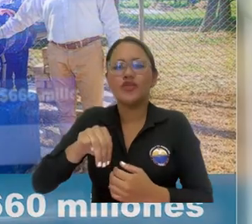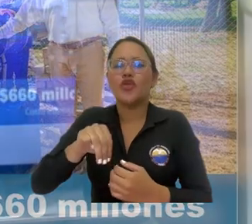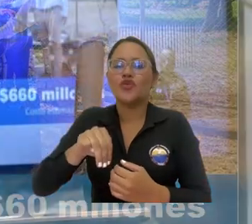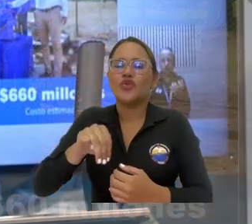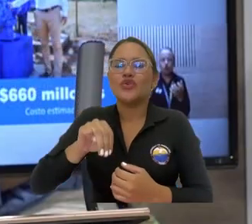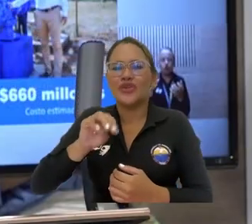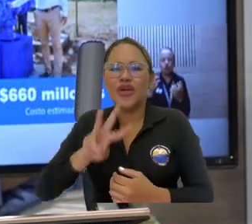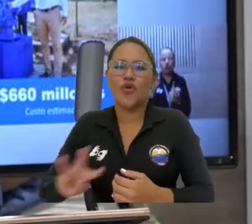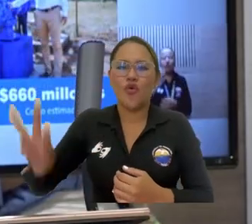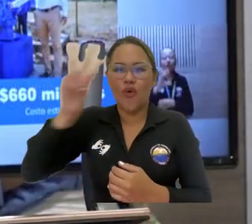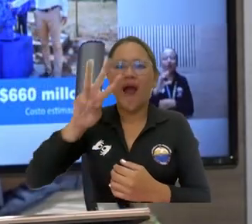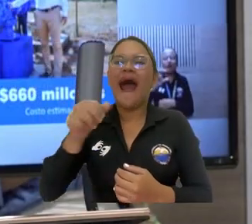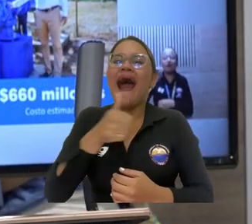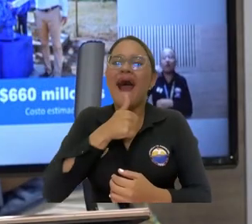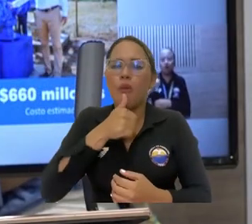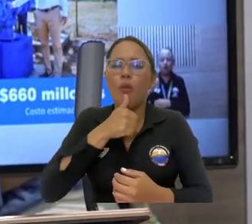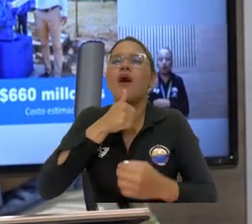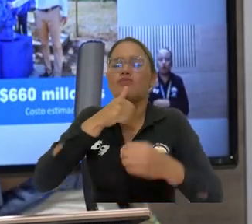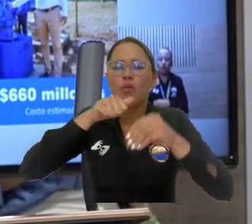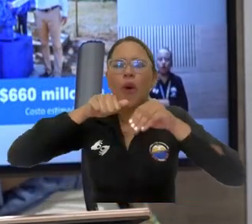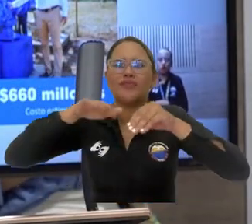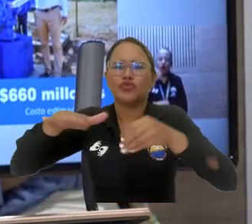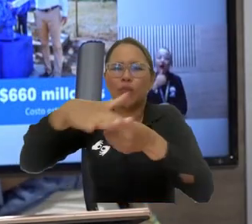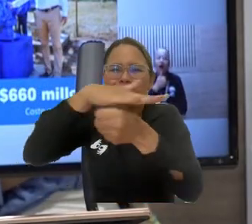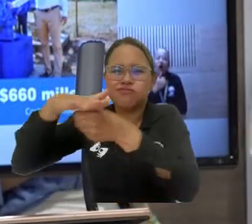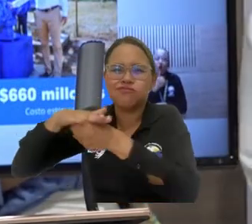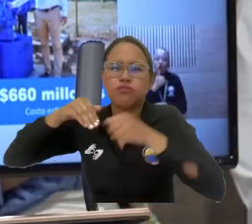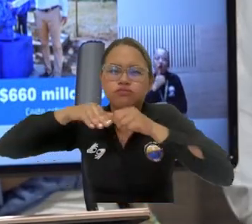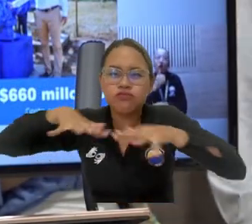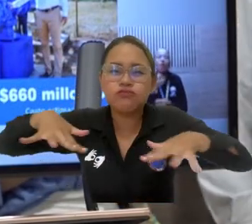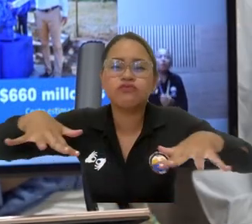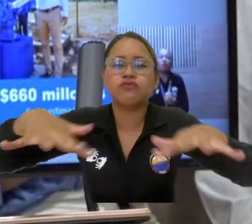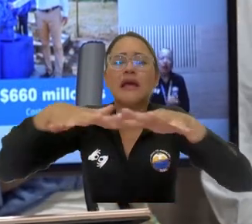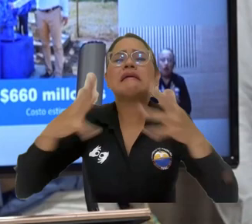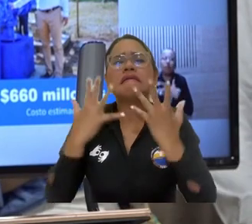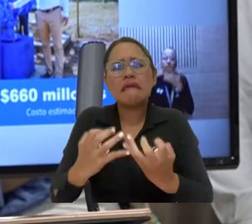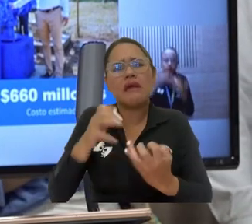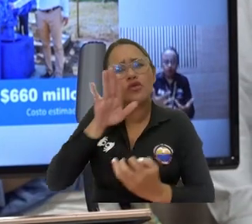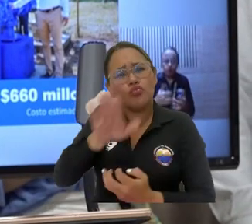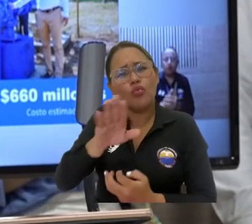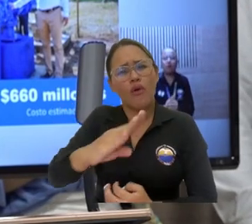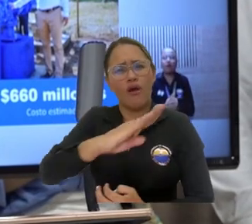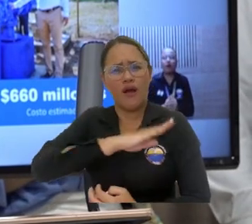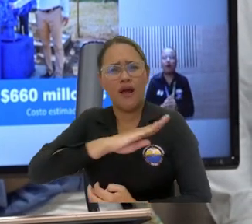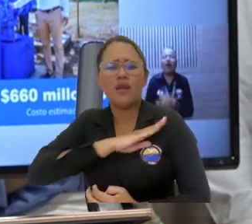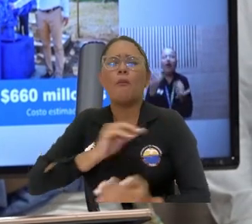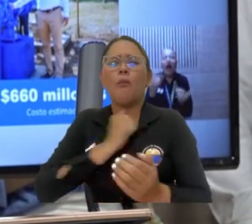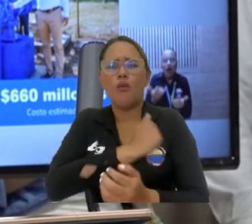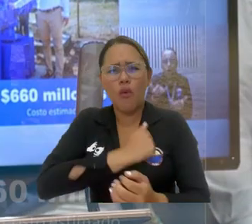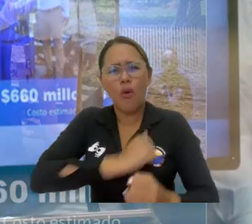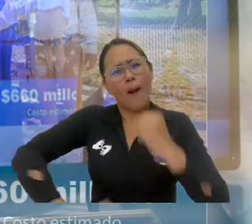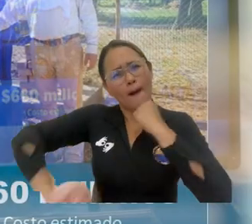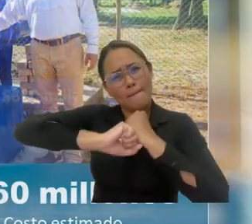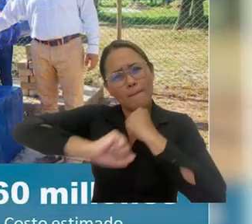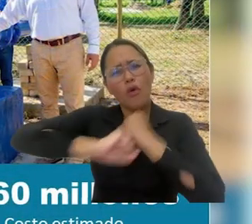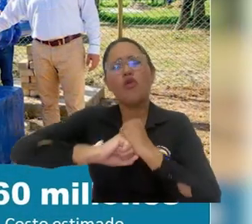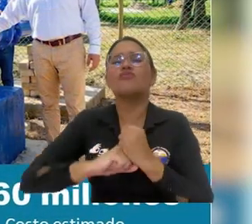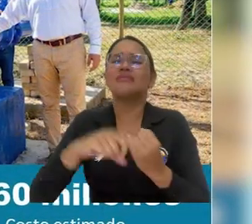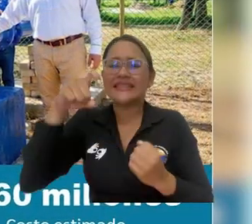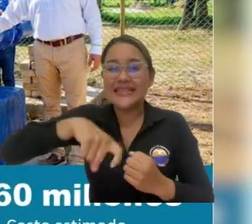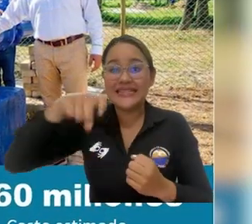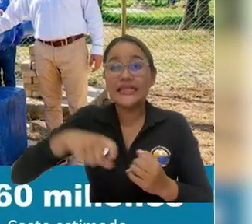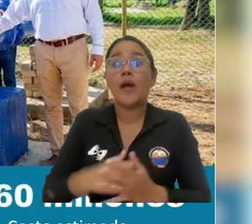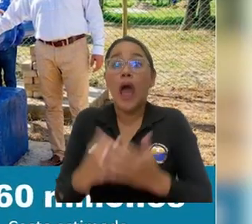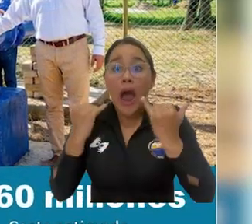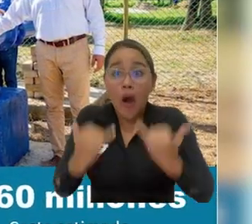¿Qué necesitaba el alcalde? Que nos permitan operar el pozo 24 horas, porque solo tenemos una licencia para dos. Y ese pozo tiene más o menos 34 litros por